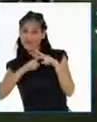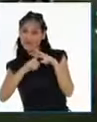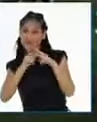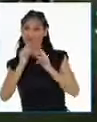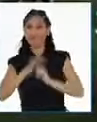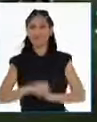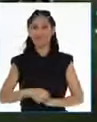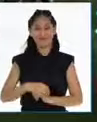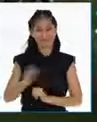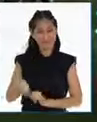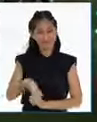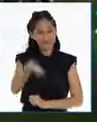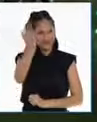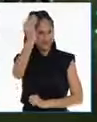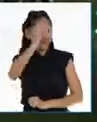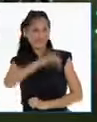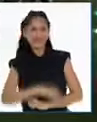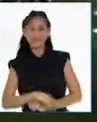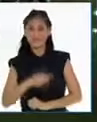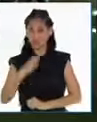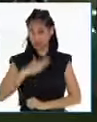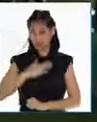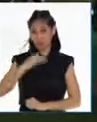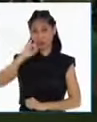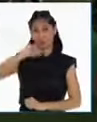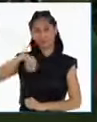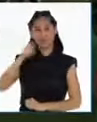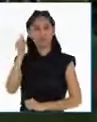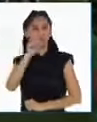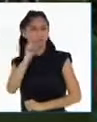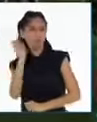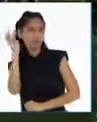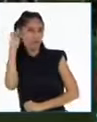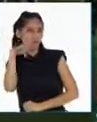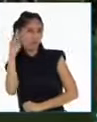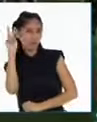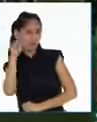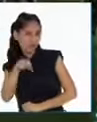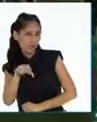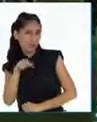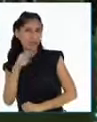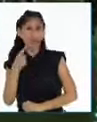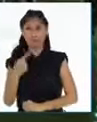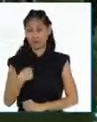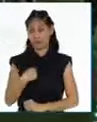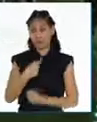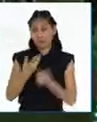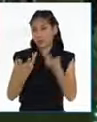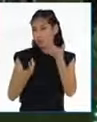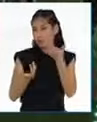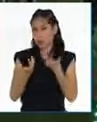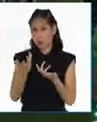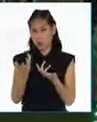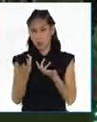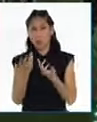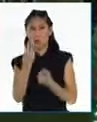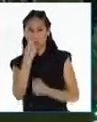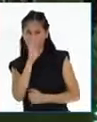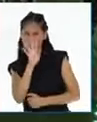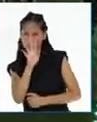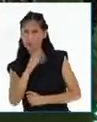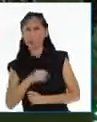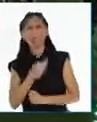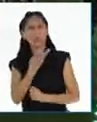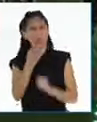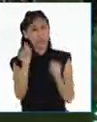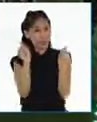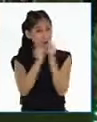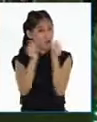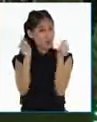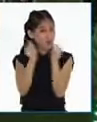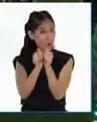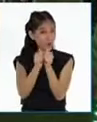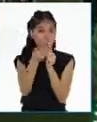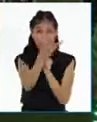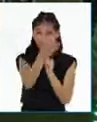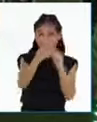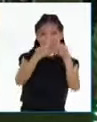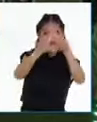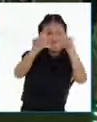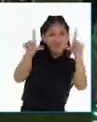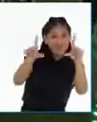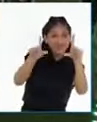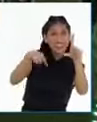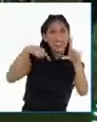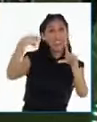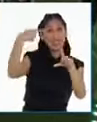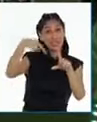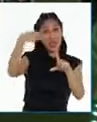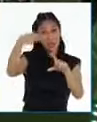Como les comenté, yo soy Jazmín y he sido encargada por Decau de presentar su mundo y acompañarlo semana tras semana en